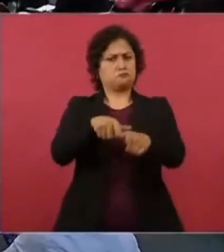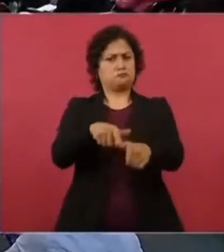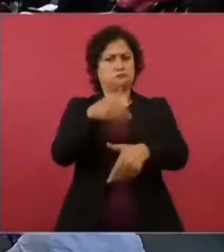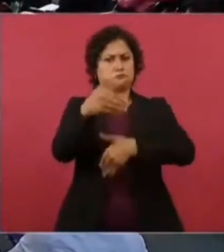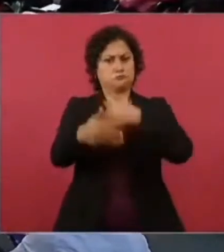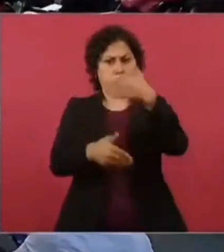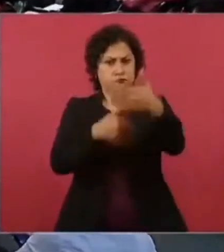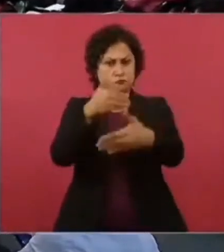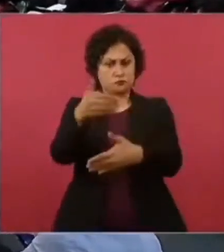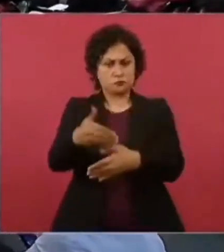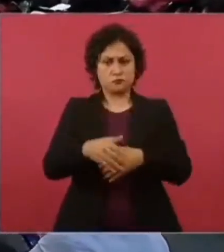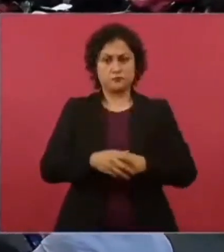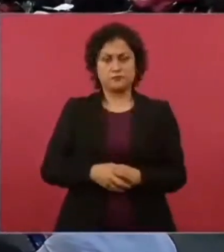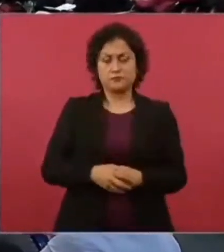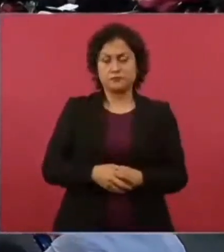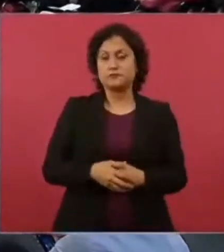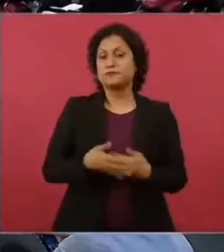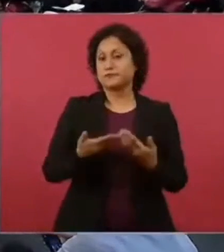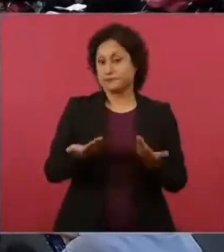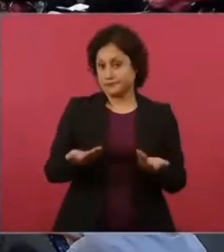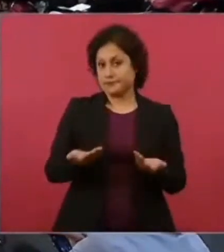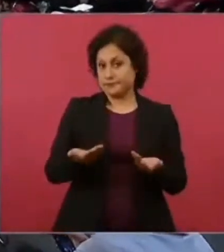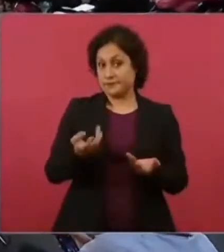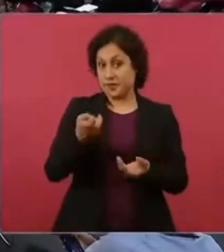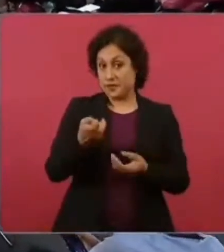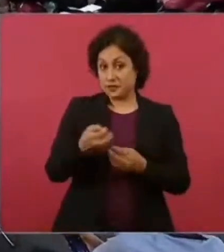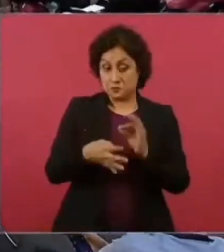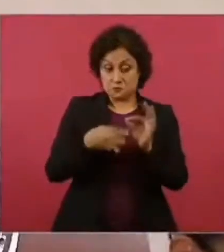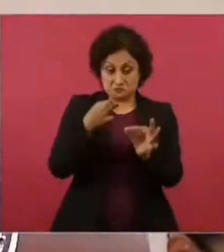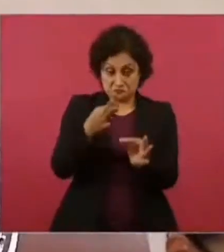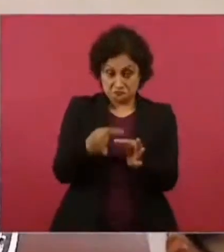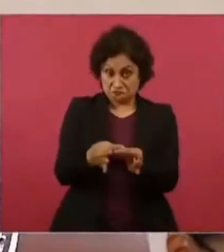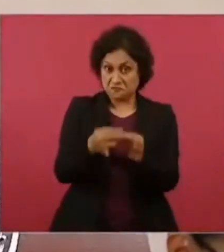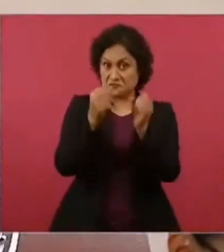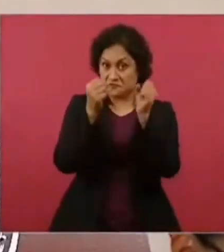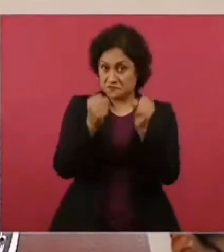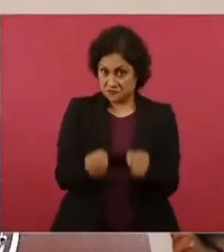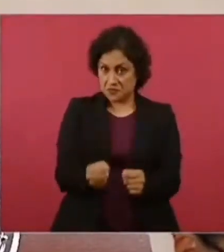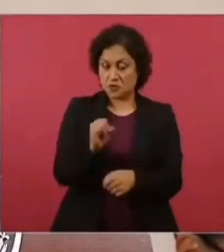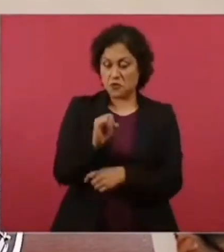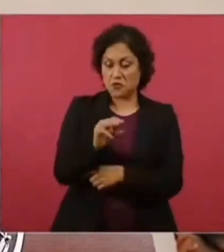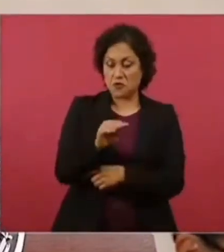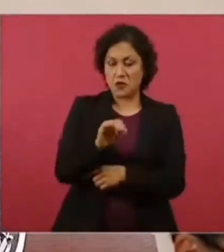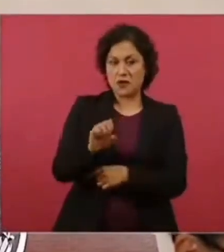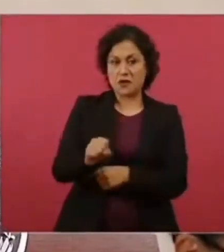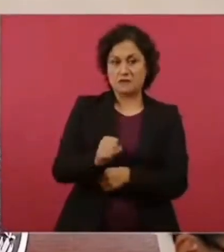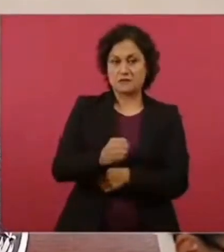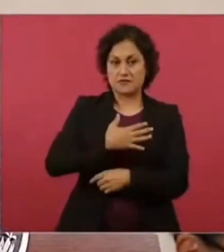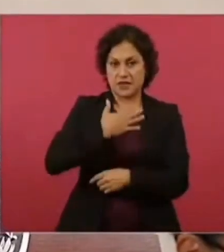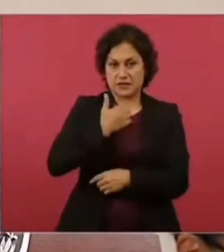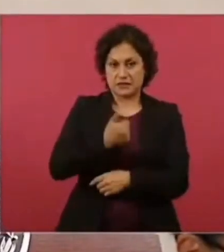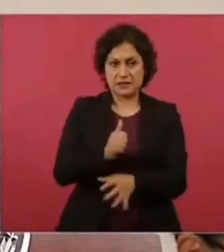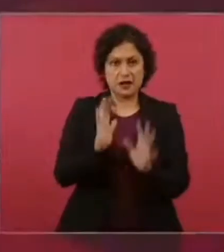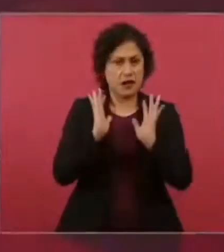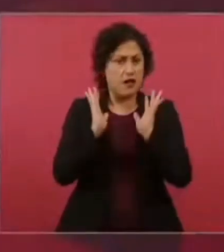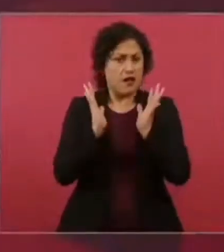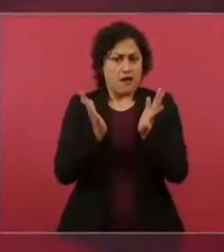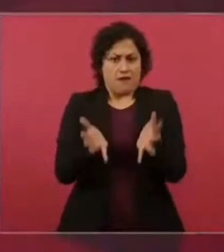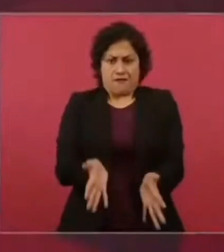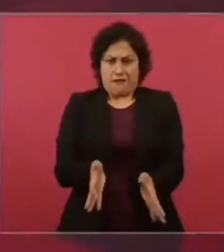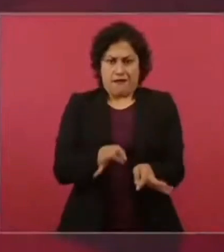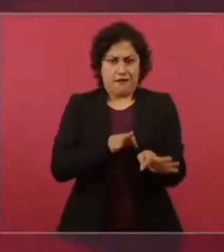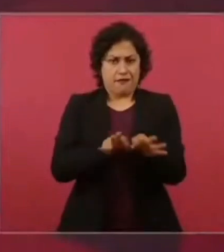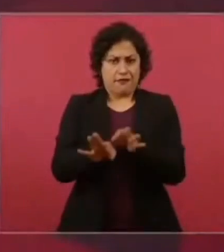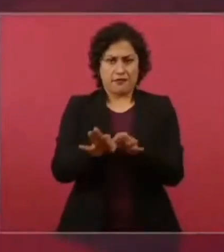como va a funcionar muy bien el sistema INSS-Bienestad, ya está funcionando, pero va a